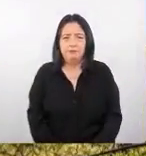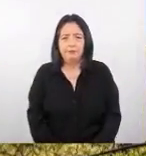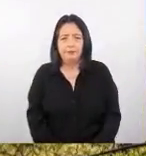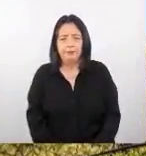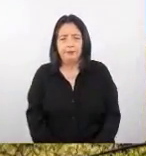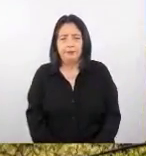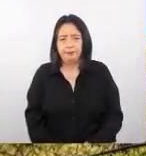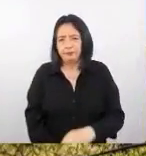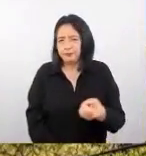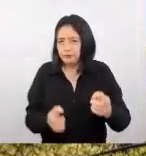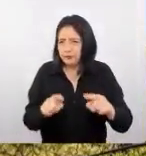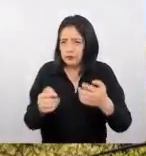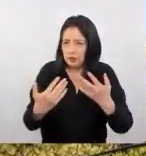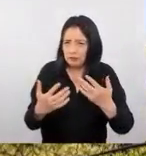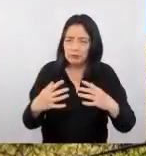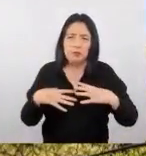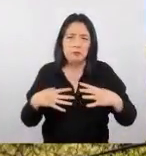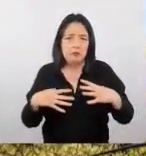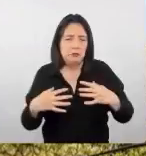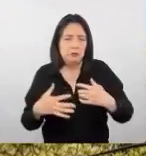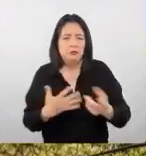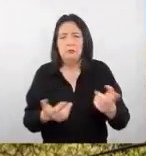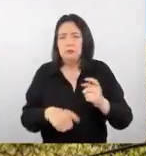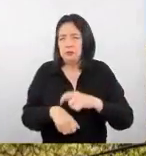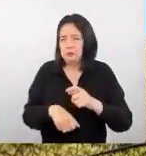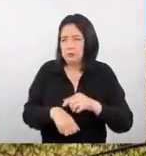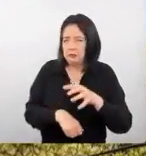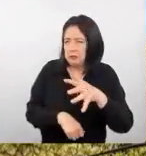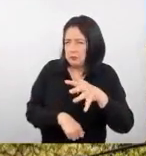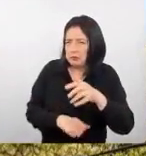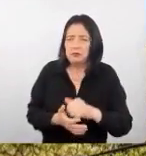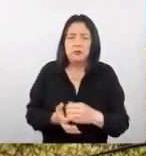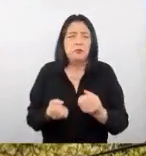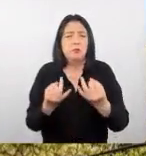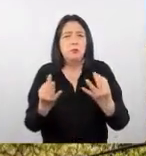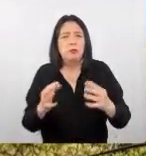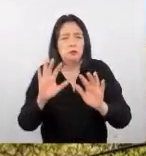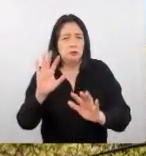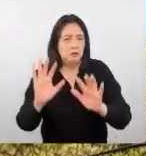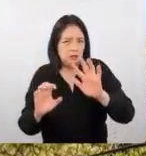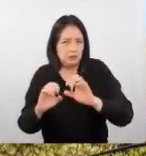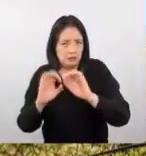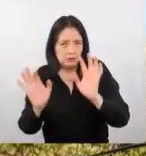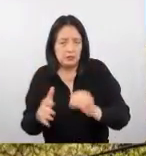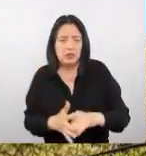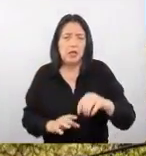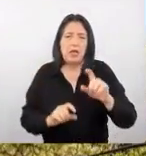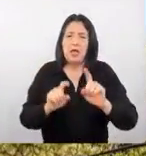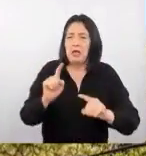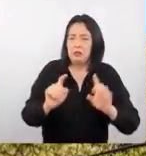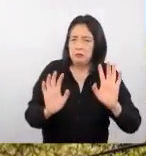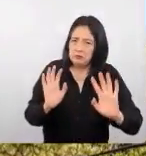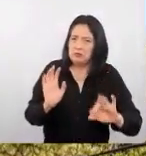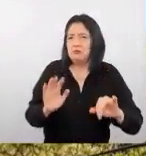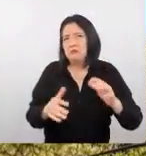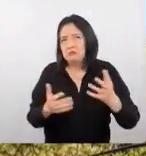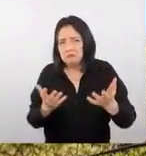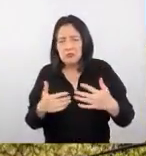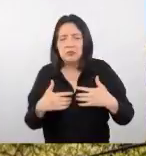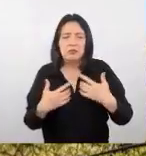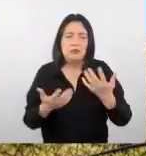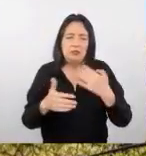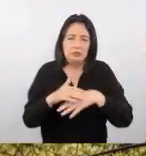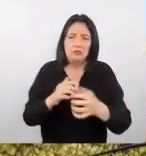De hecho, cuando hablamos de vacaciones, se habla de un periodo aproximadamente de 15 días, en algunos casos es manejable dentro de las